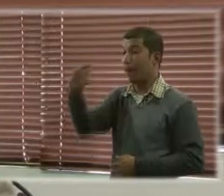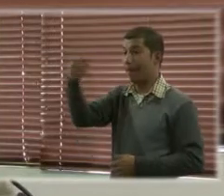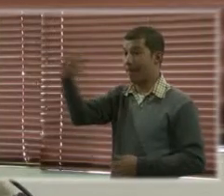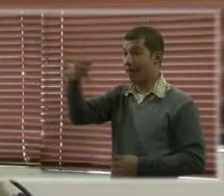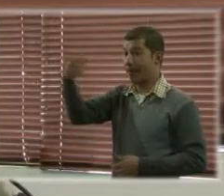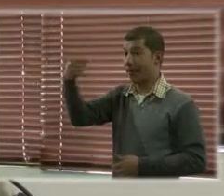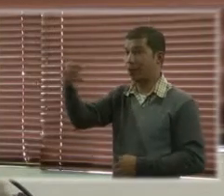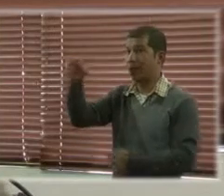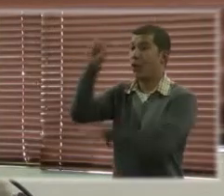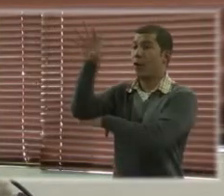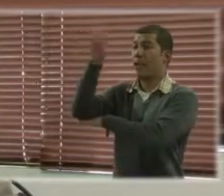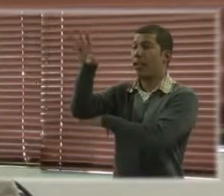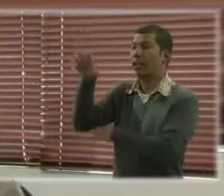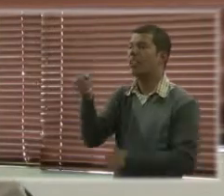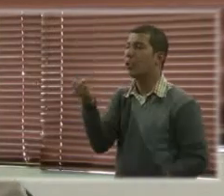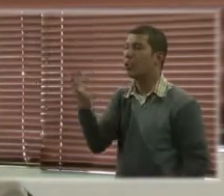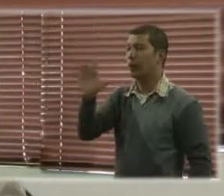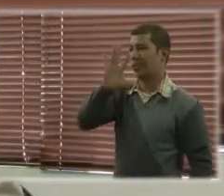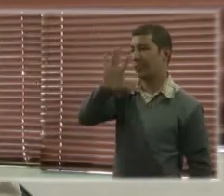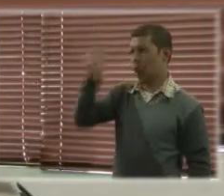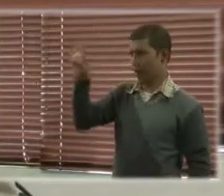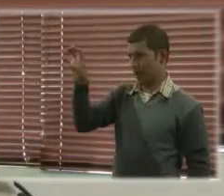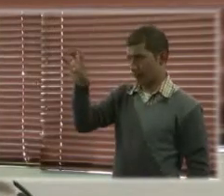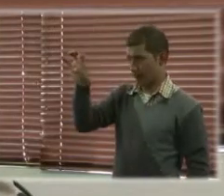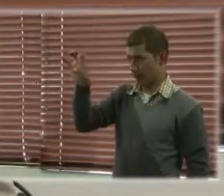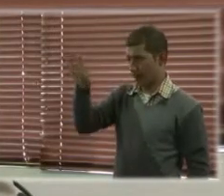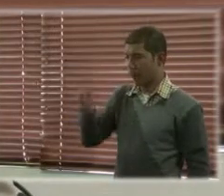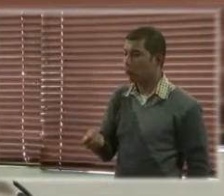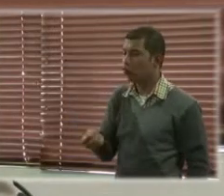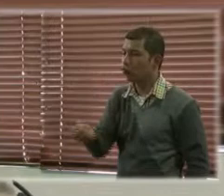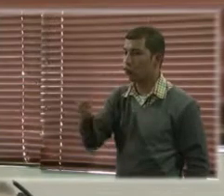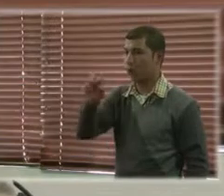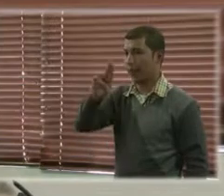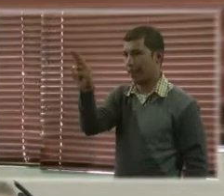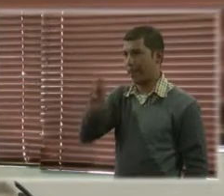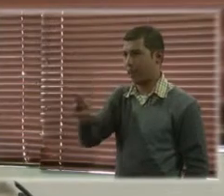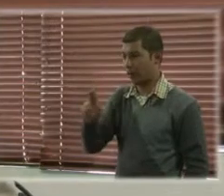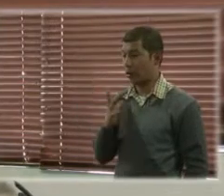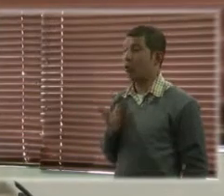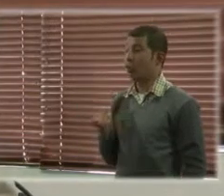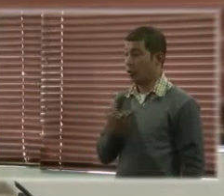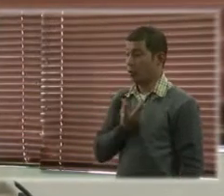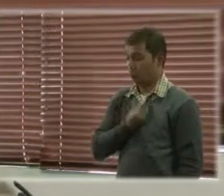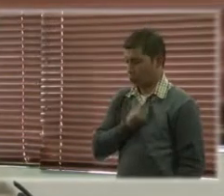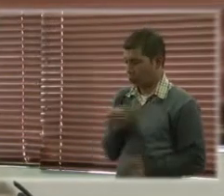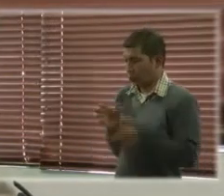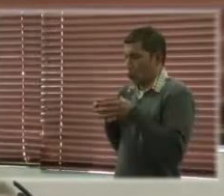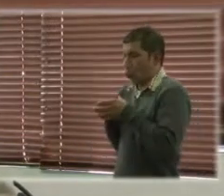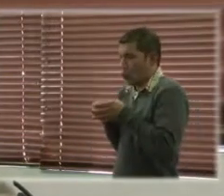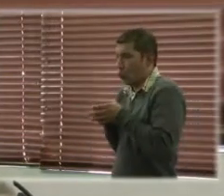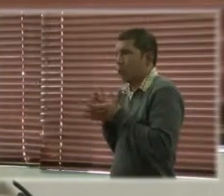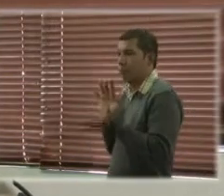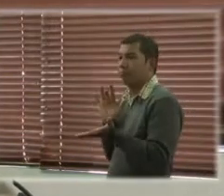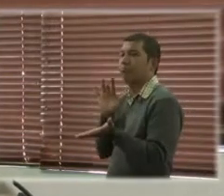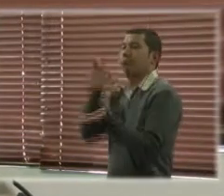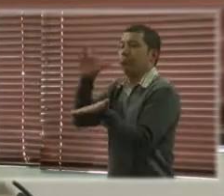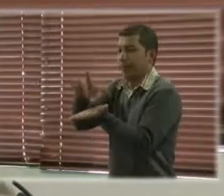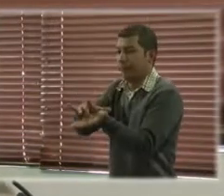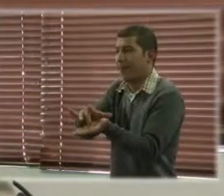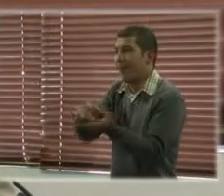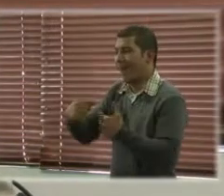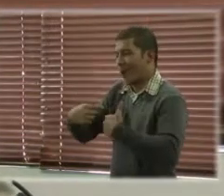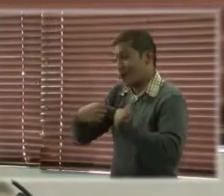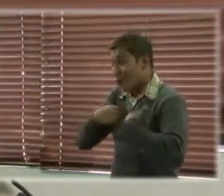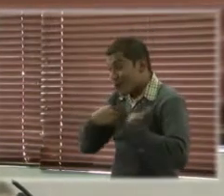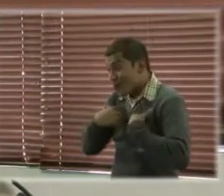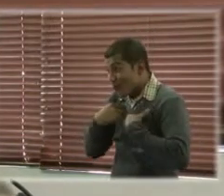la Comisión sobre el estatus de la mujer, pues nosotros vamos a estar presentes, nosotros digo nuestra iniciativa, yo no voy a estar,